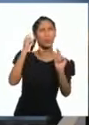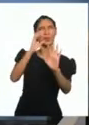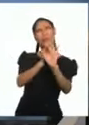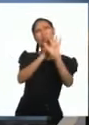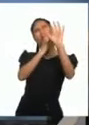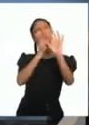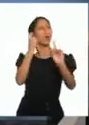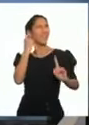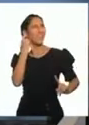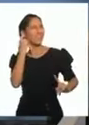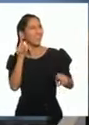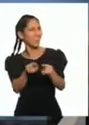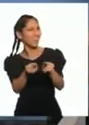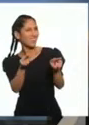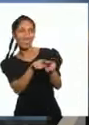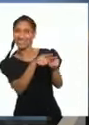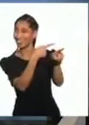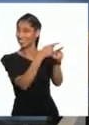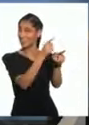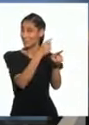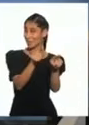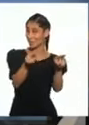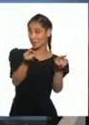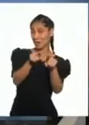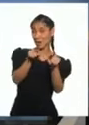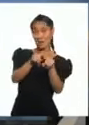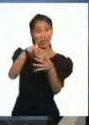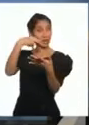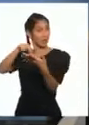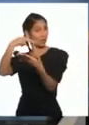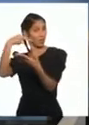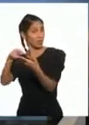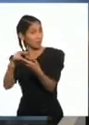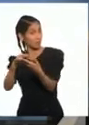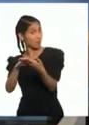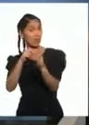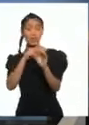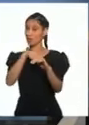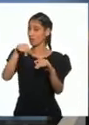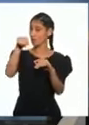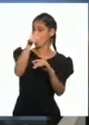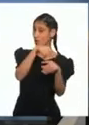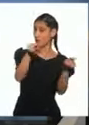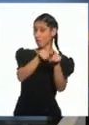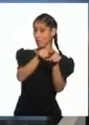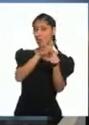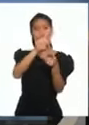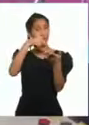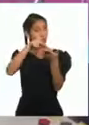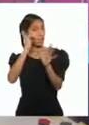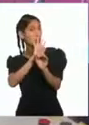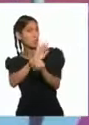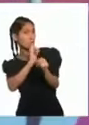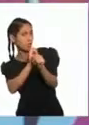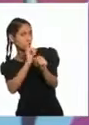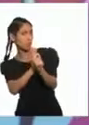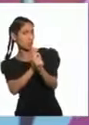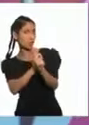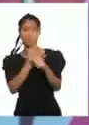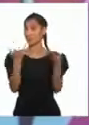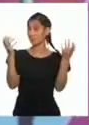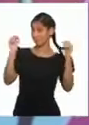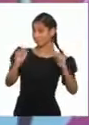trilla o las fiestas patronales y religiosas. ¡Sí!